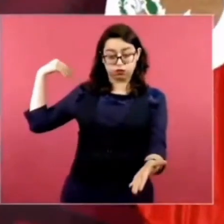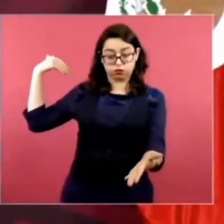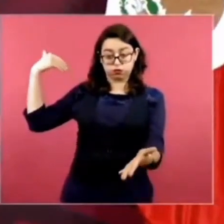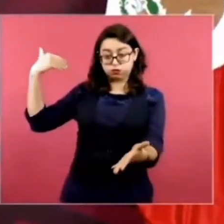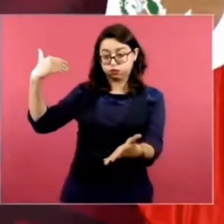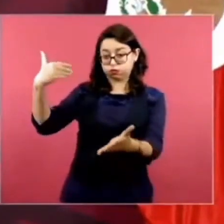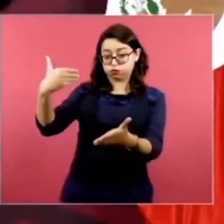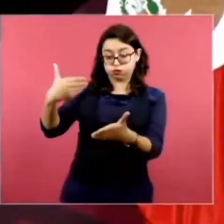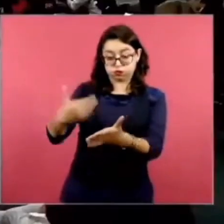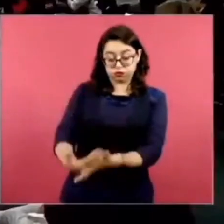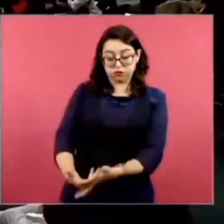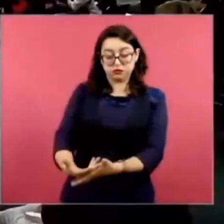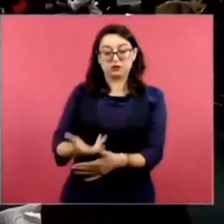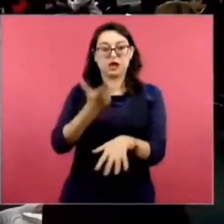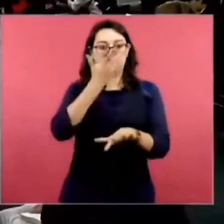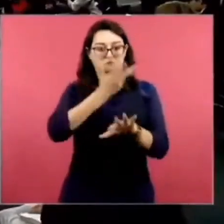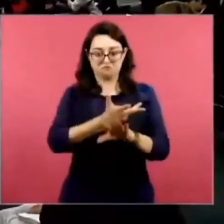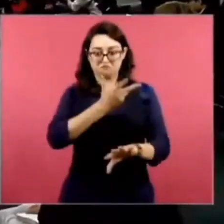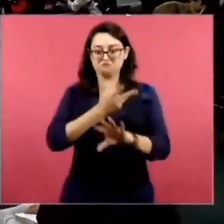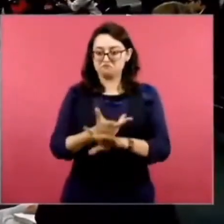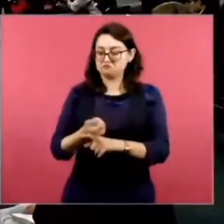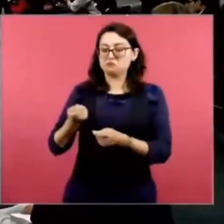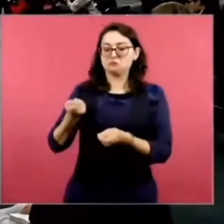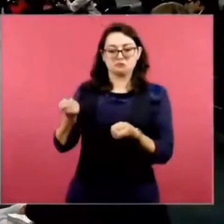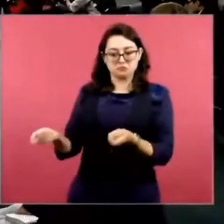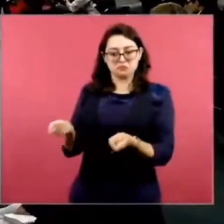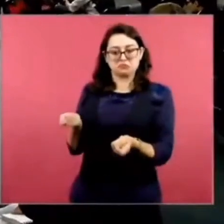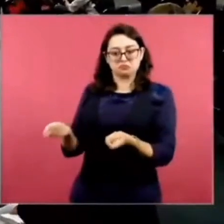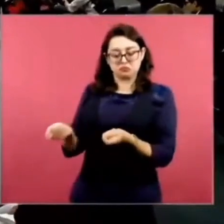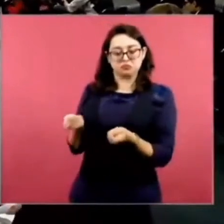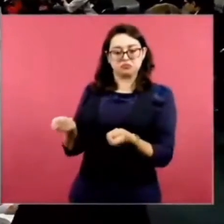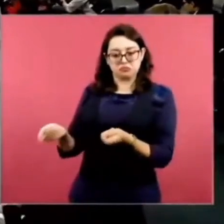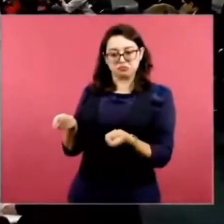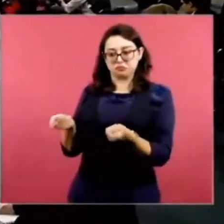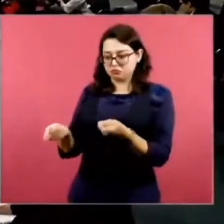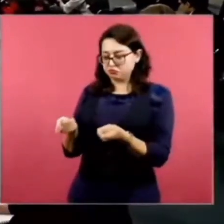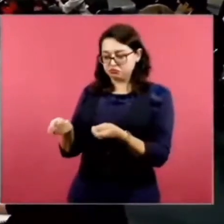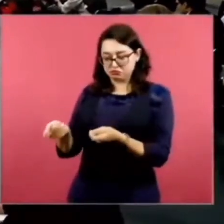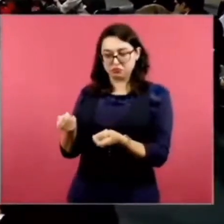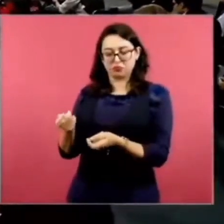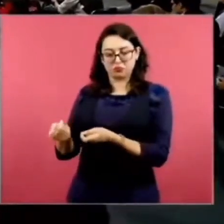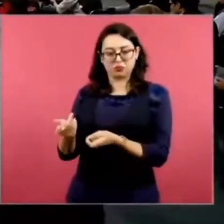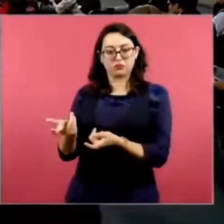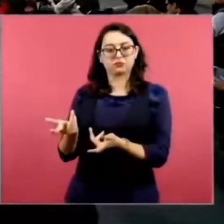toda esa franja de Panamá